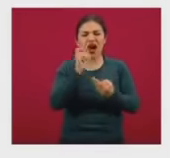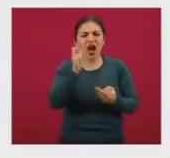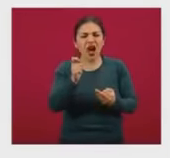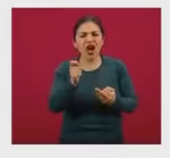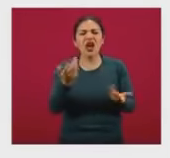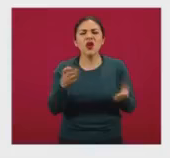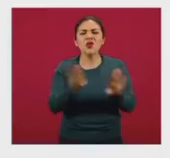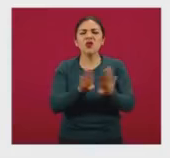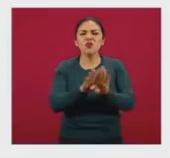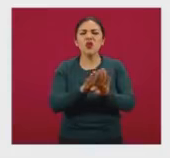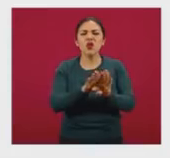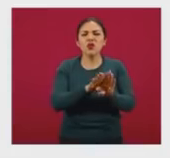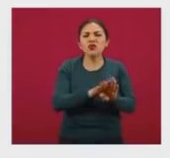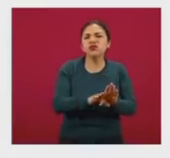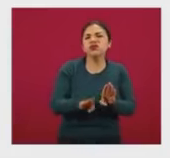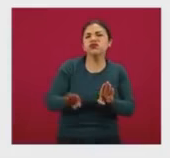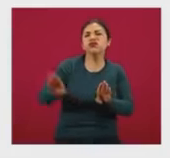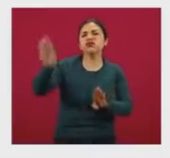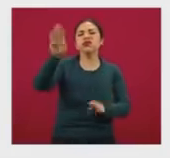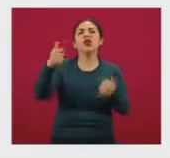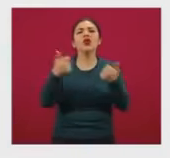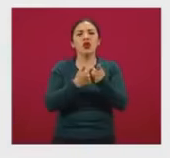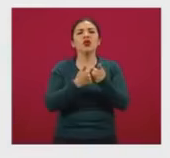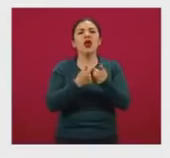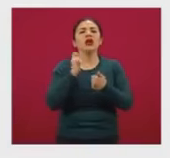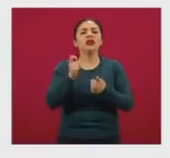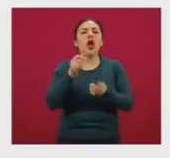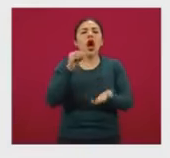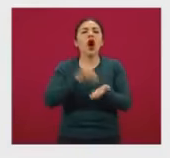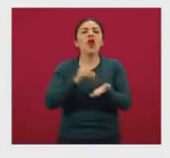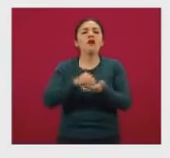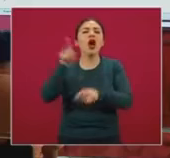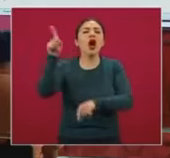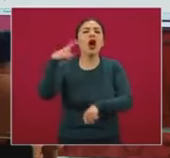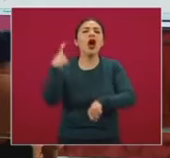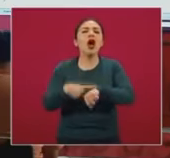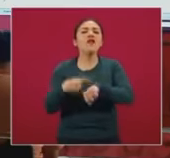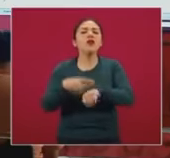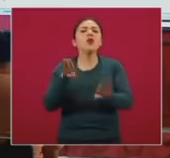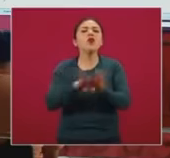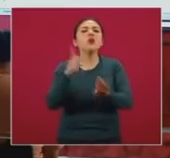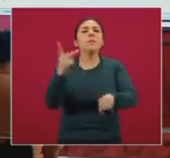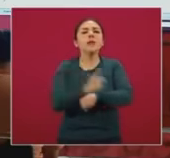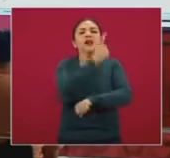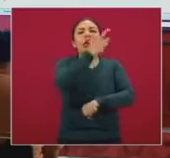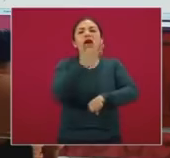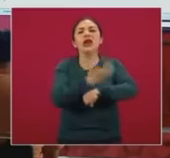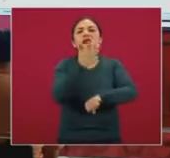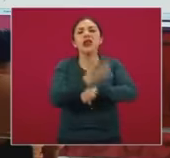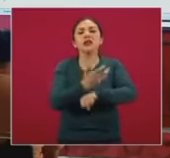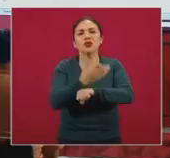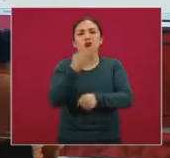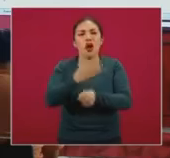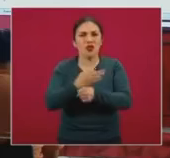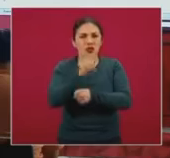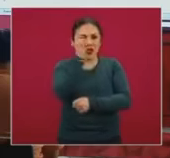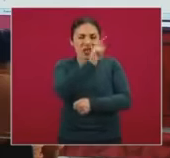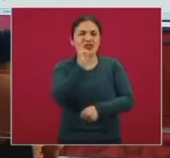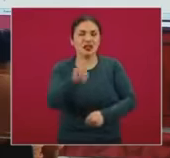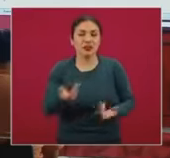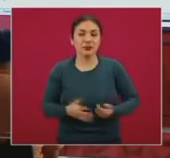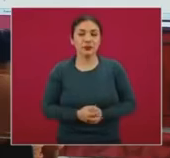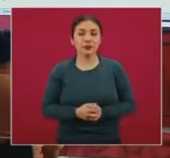básicamente representada por la actividad que está ocurriendo en Estados Unidos de América.